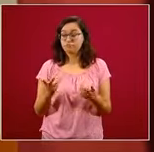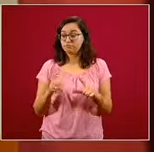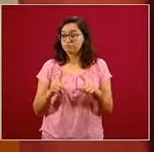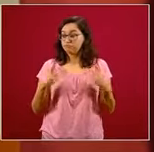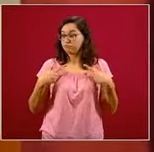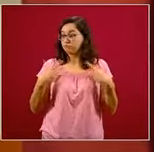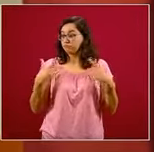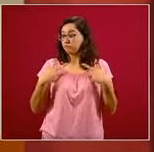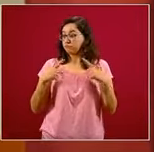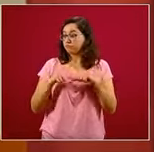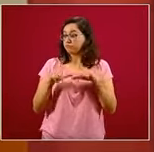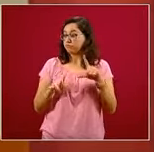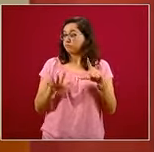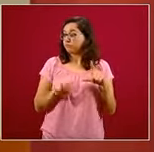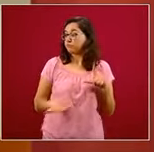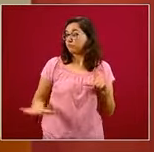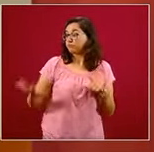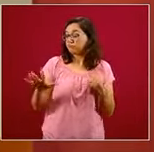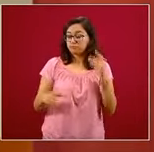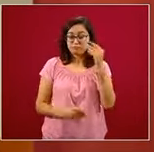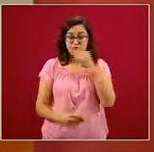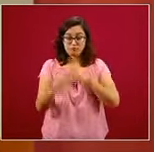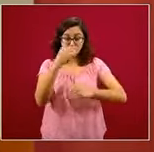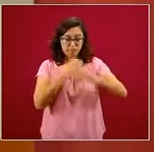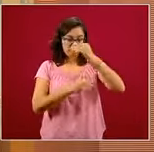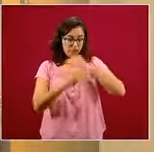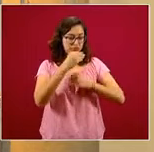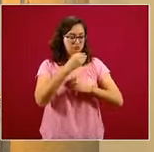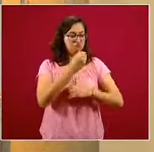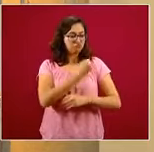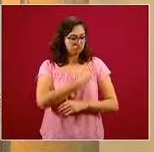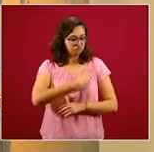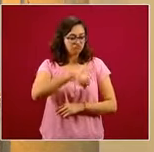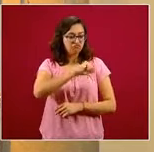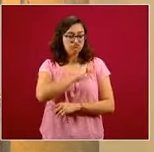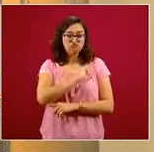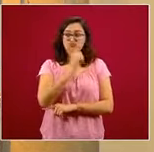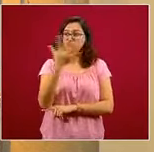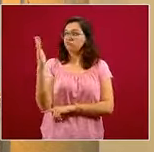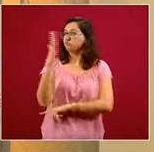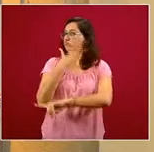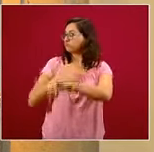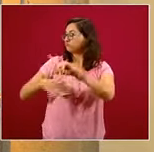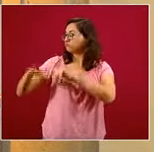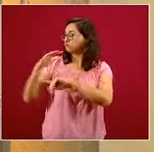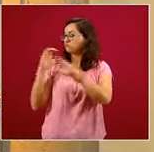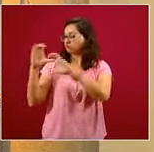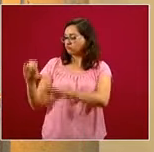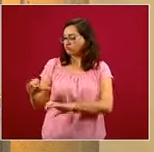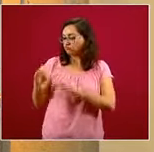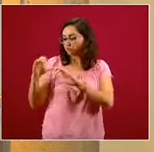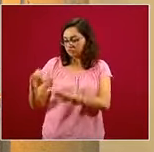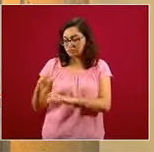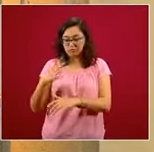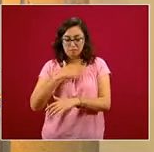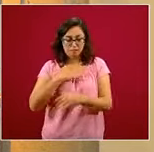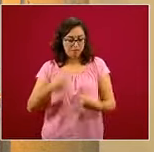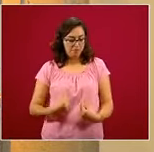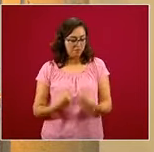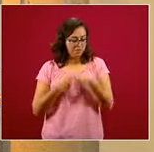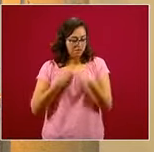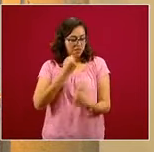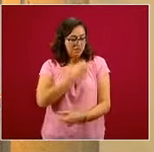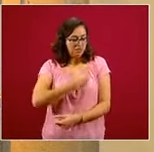alimentación saludable y sostenible, que aumente los años de vida saludable de las personas,